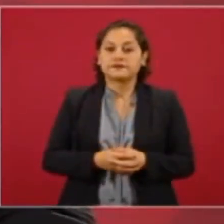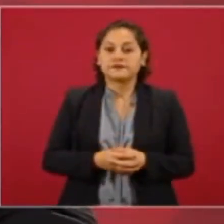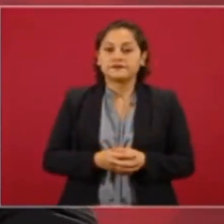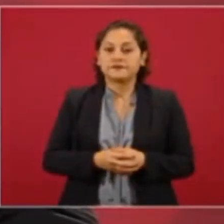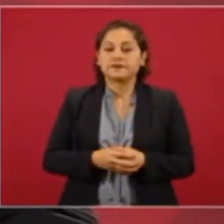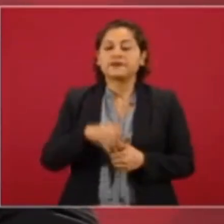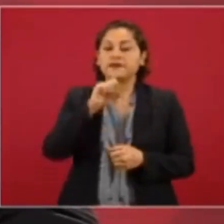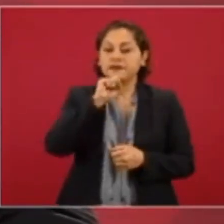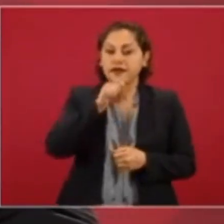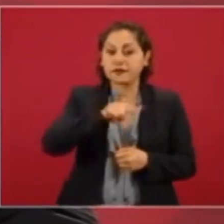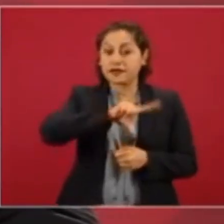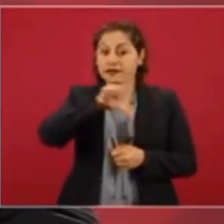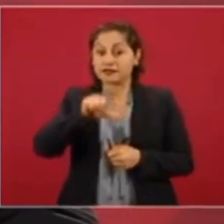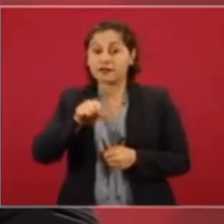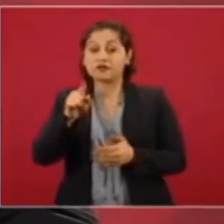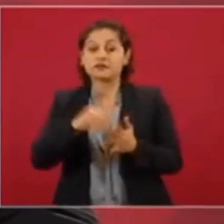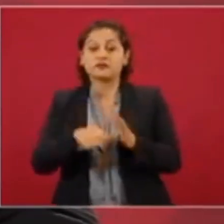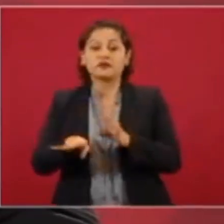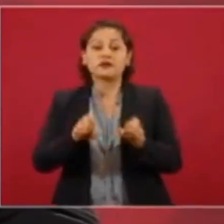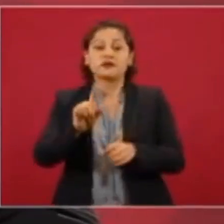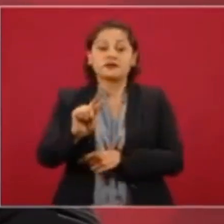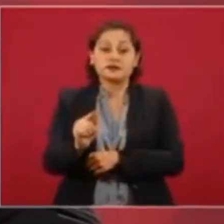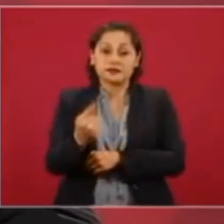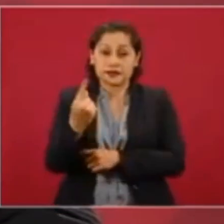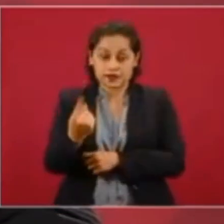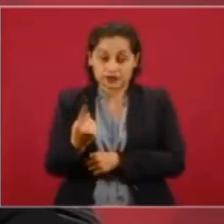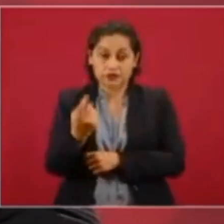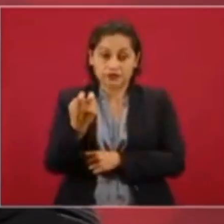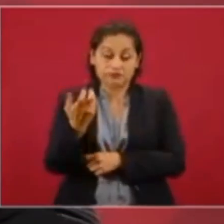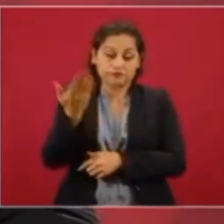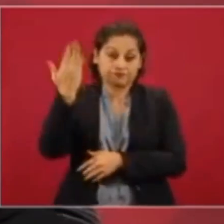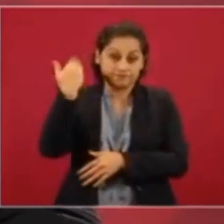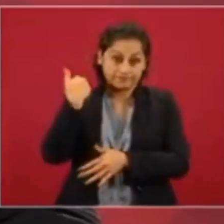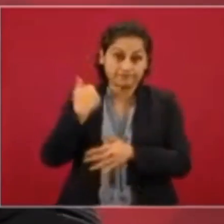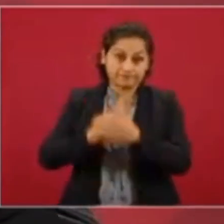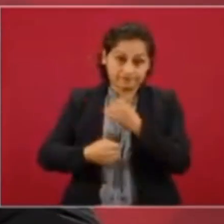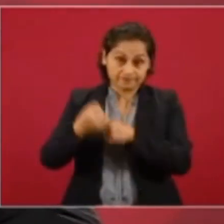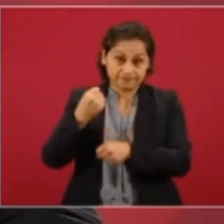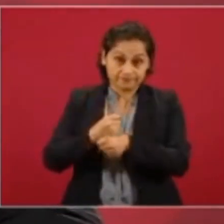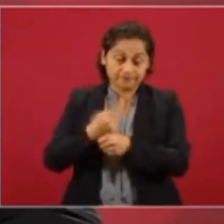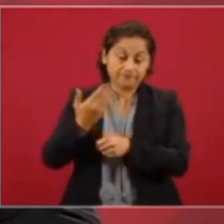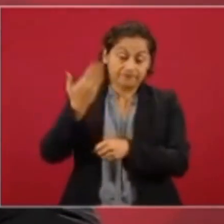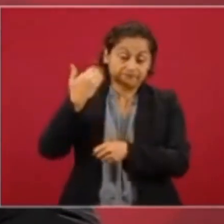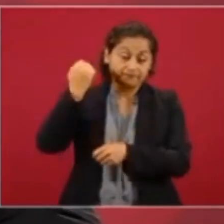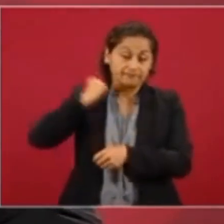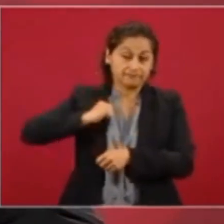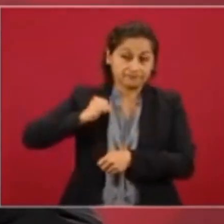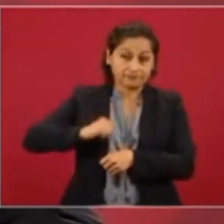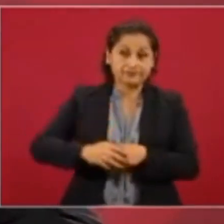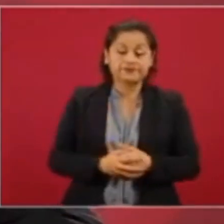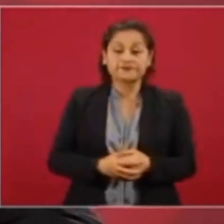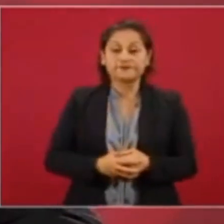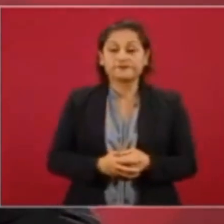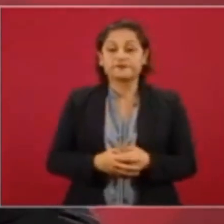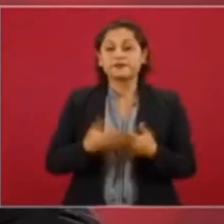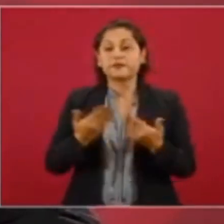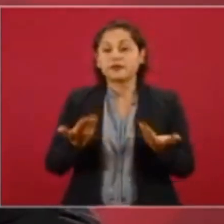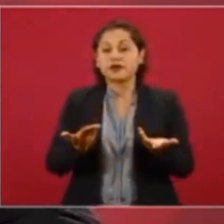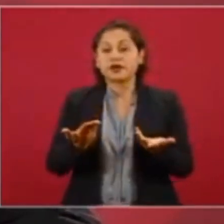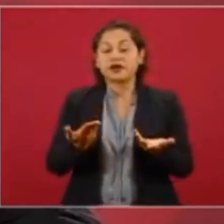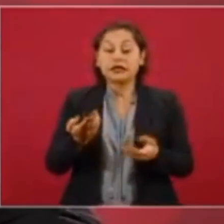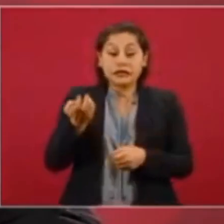del 71 del siglo pasado. En fin, ahora ya no es así. Sí,